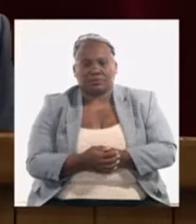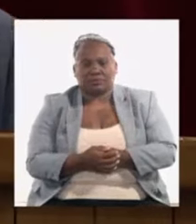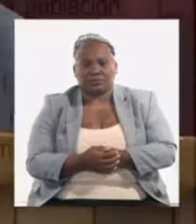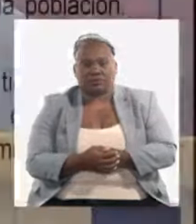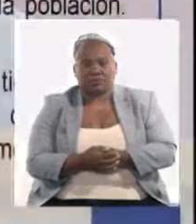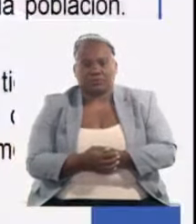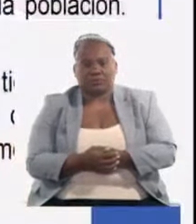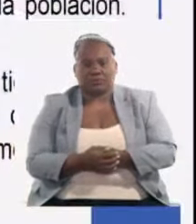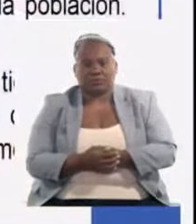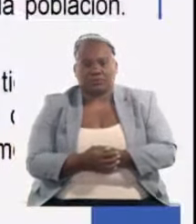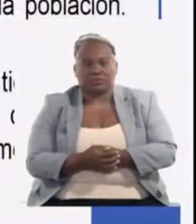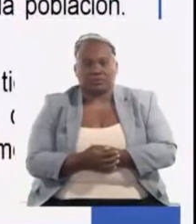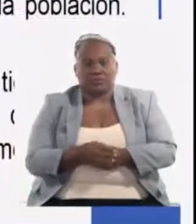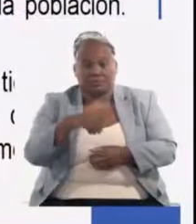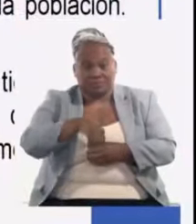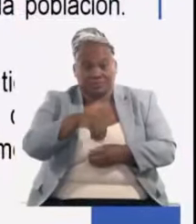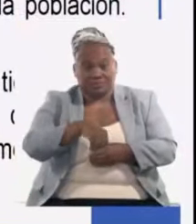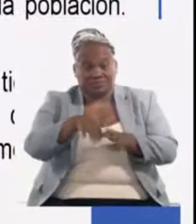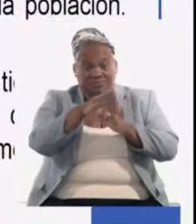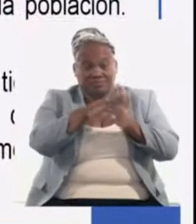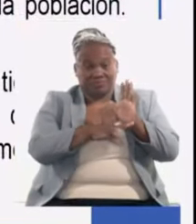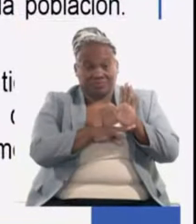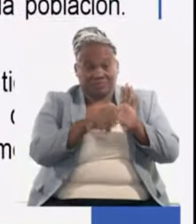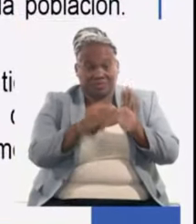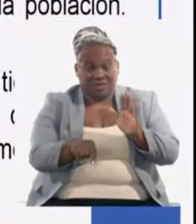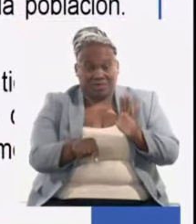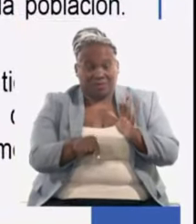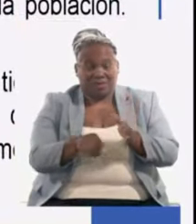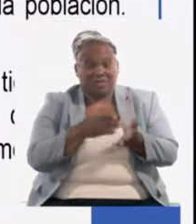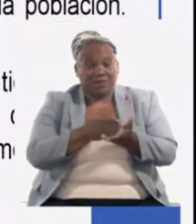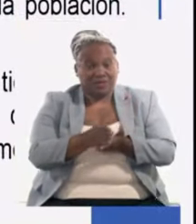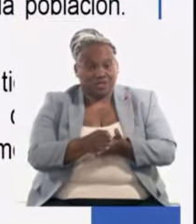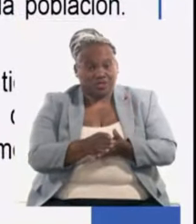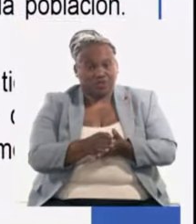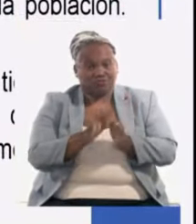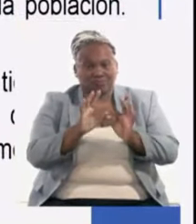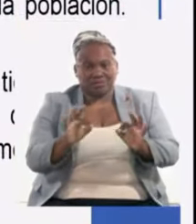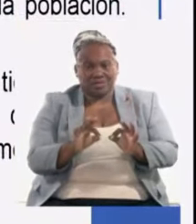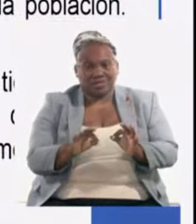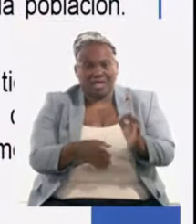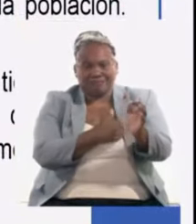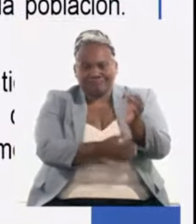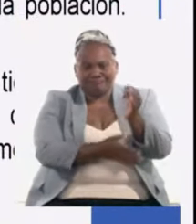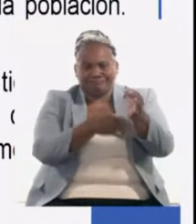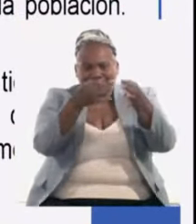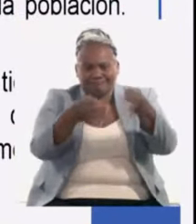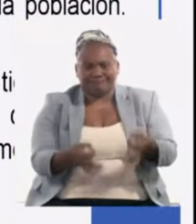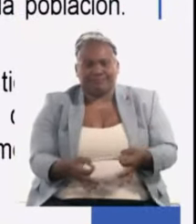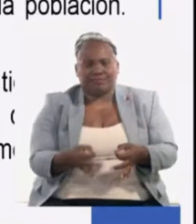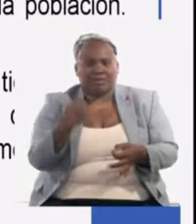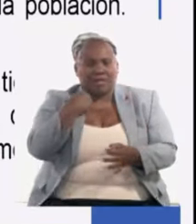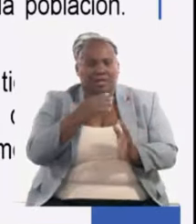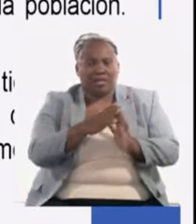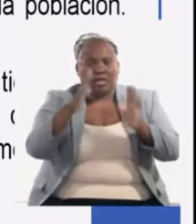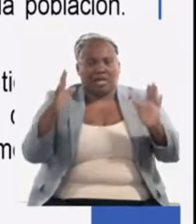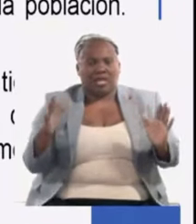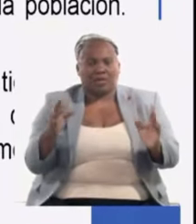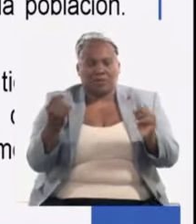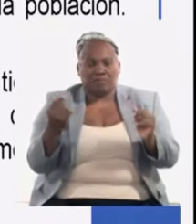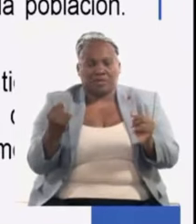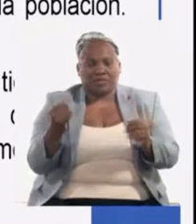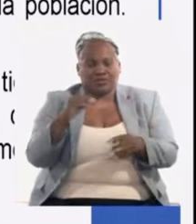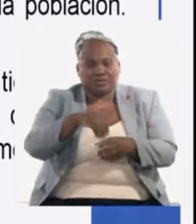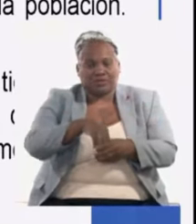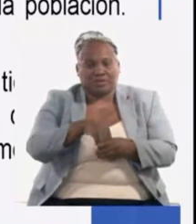vamos previendo como parte de este programa de estabilización macroeconómica concretar en el transcurso del año la corrección de precios internos